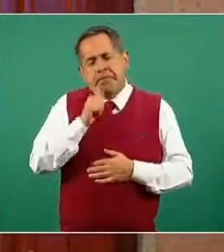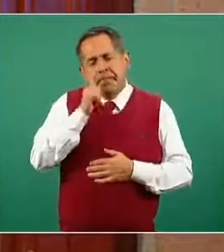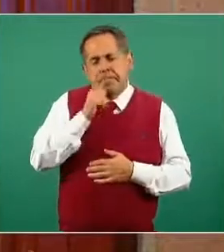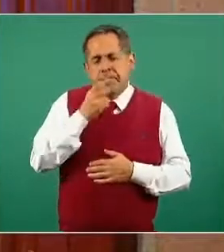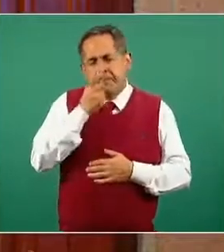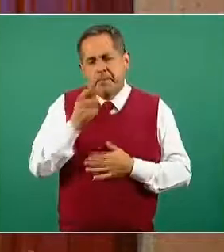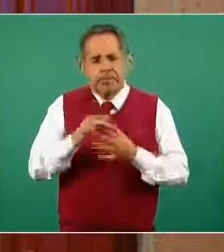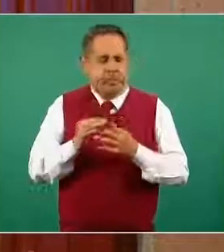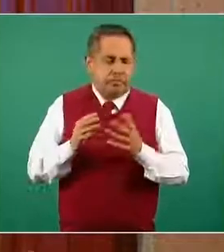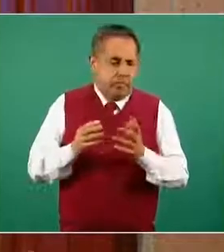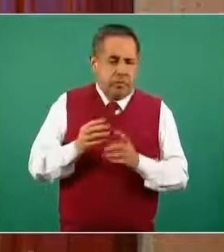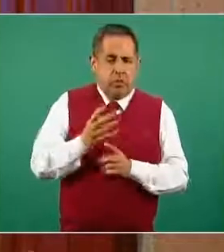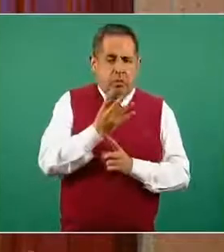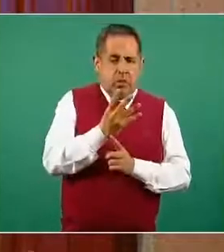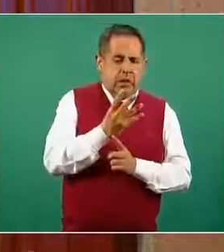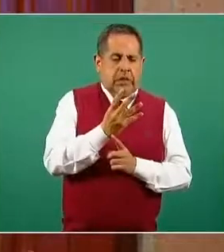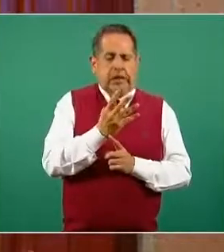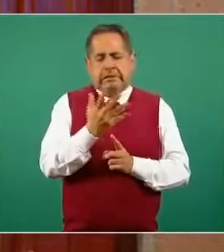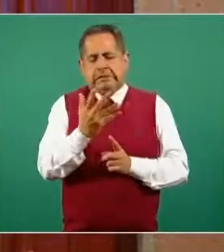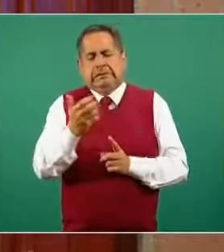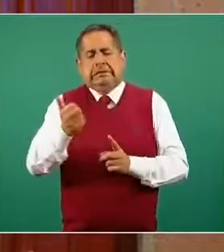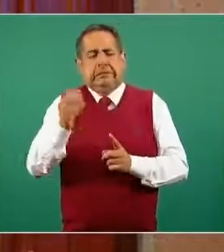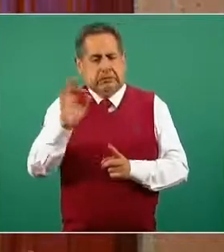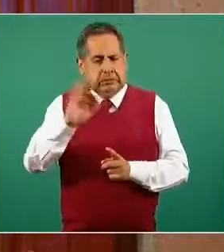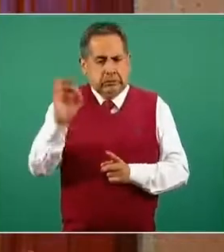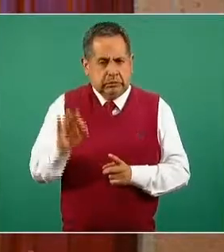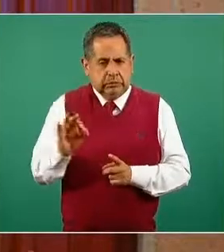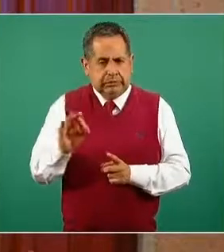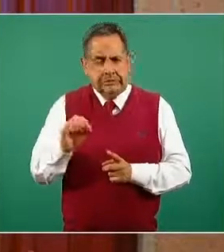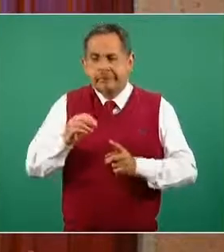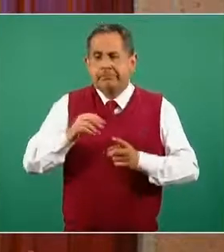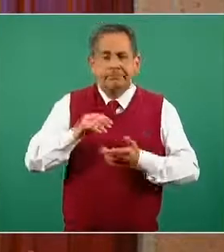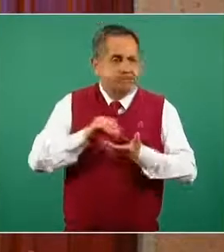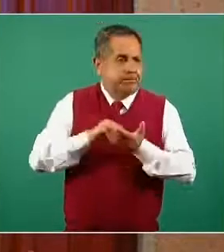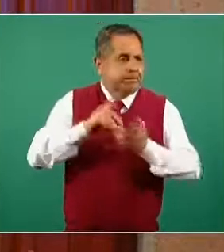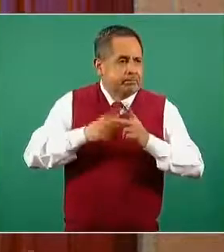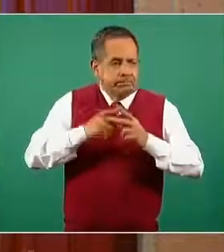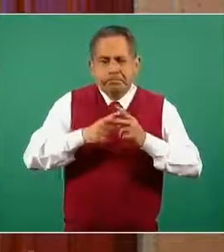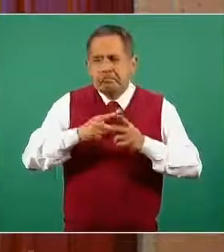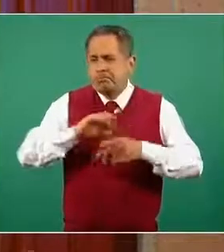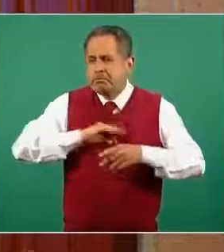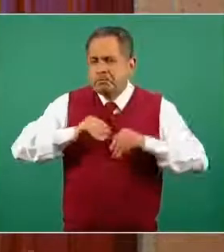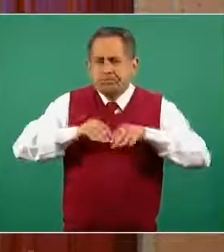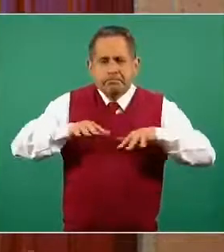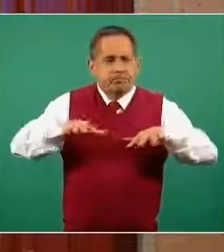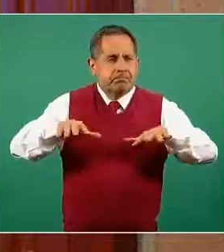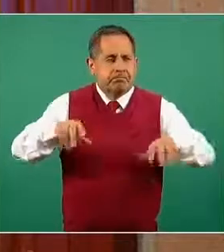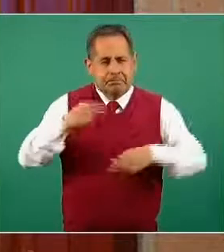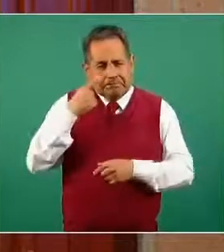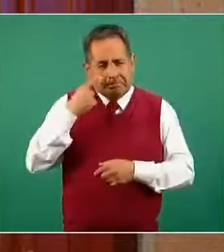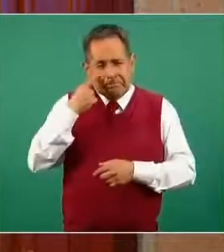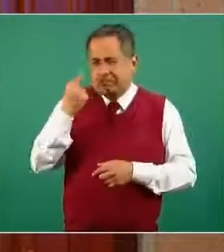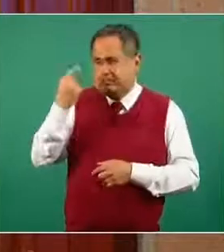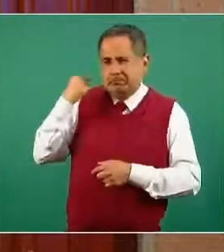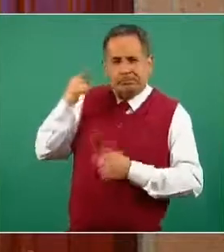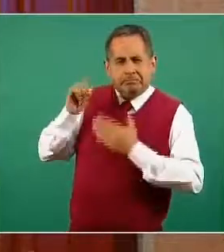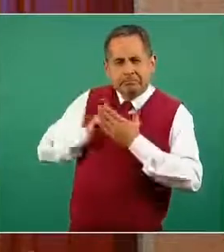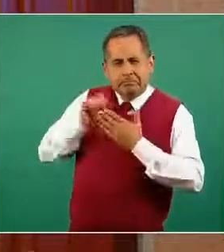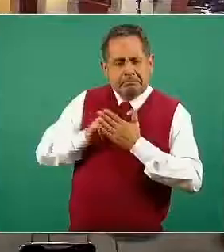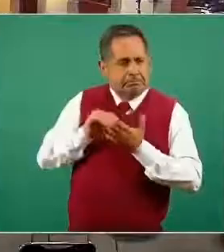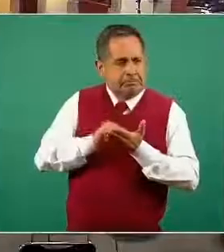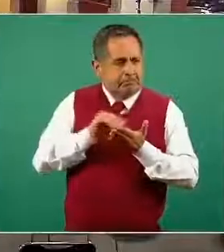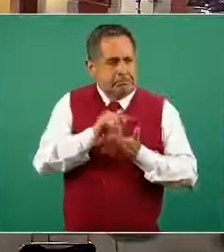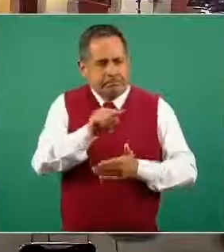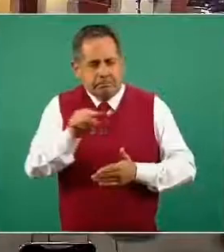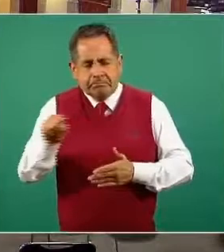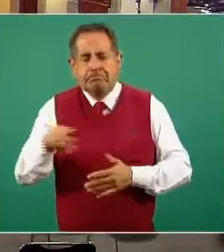cuatro, cinco, seis por ciento de actividad epidémica es prácticamente lo que hemos venido observando en los últimos meses. Si vemos la